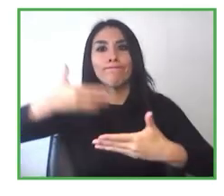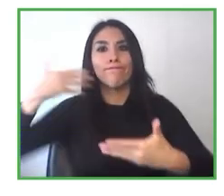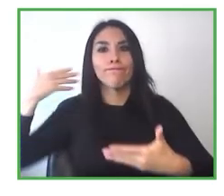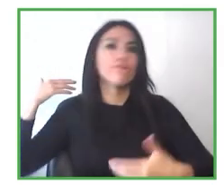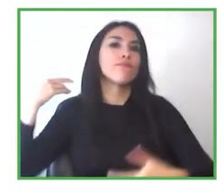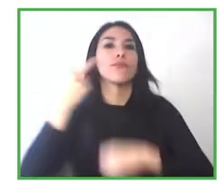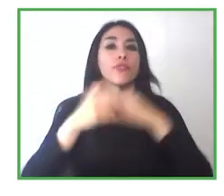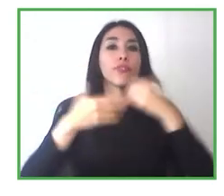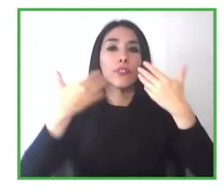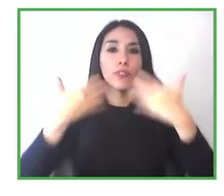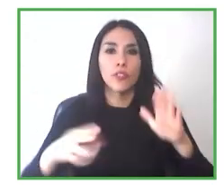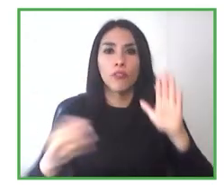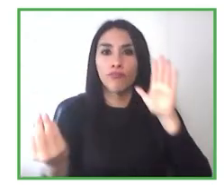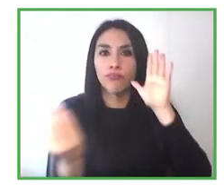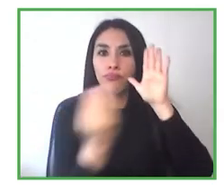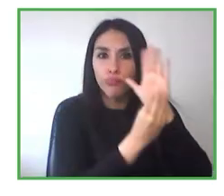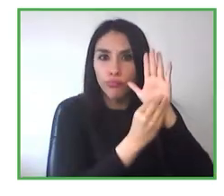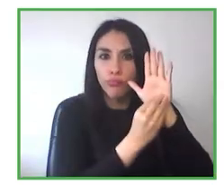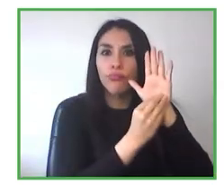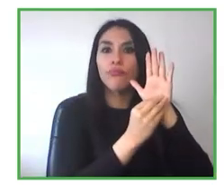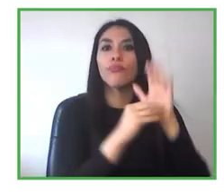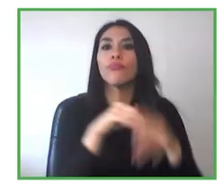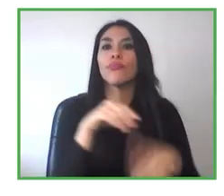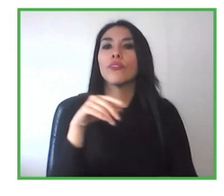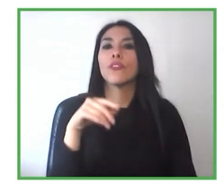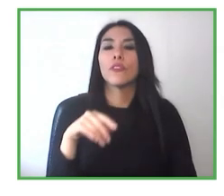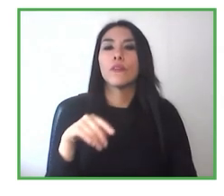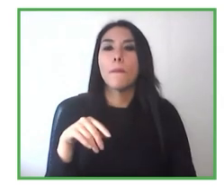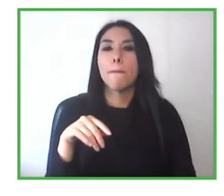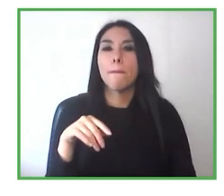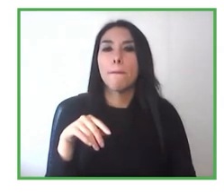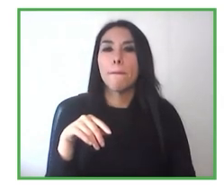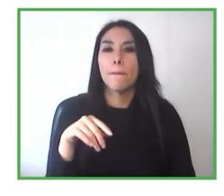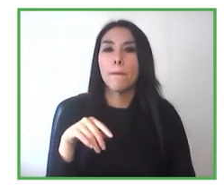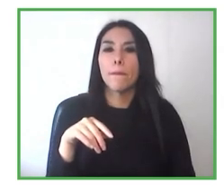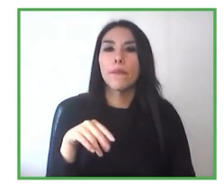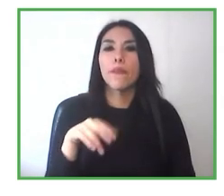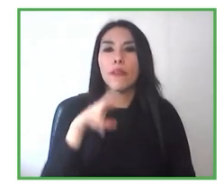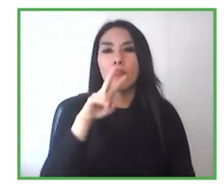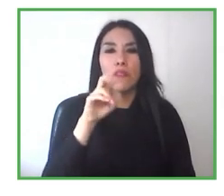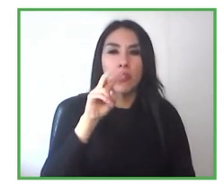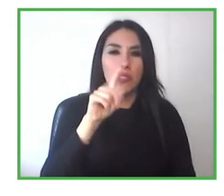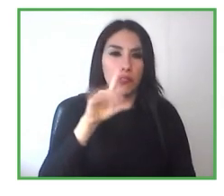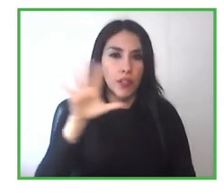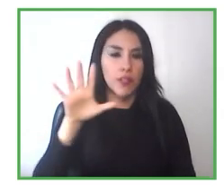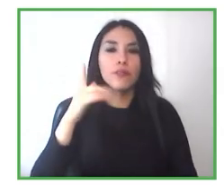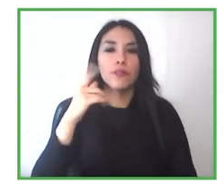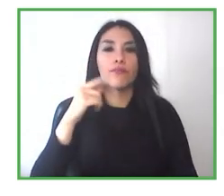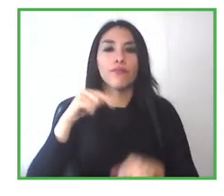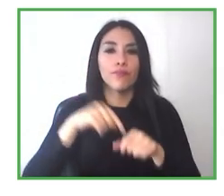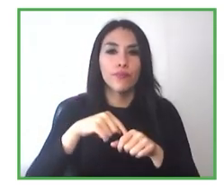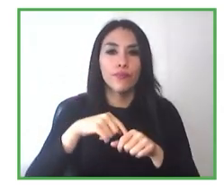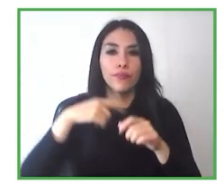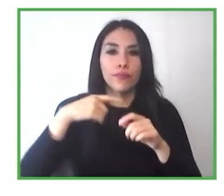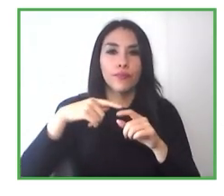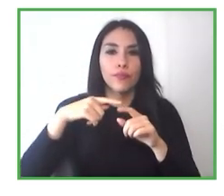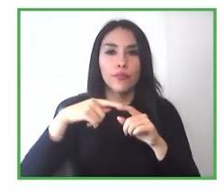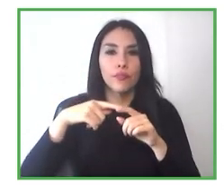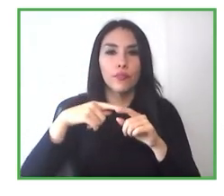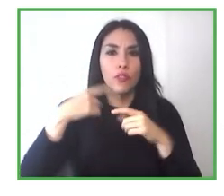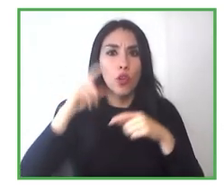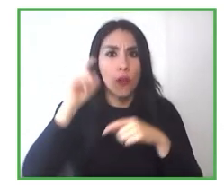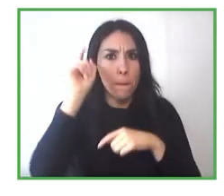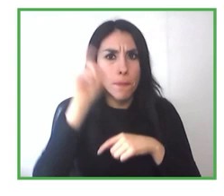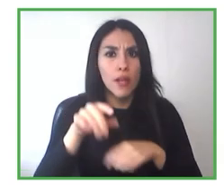21.015, donde obligaba a las empresas, y obligaba, en el fondo no obligaba, obligaba a las empresas,